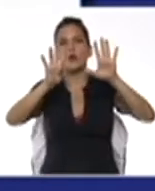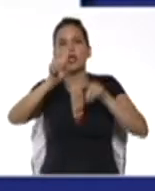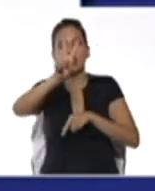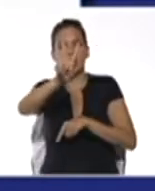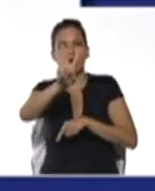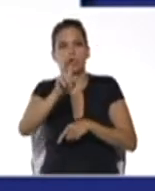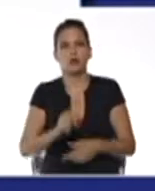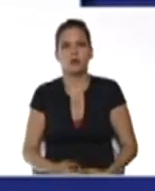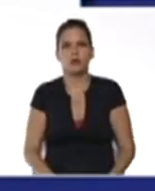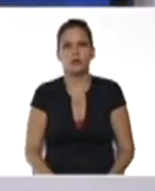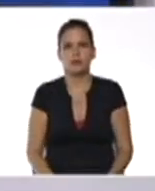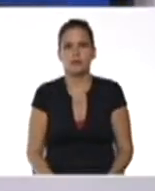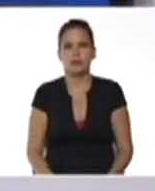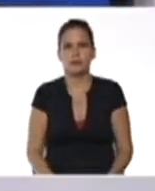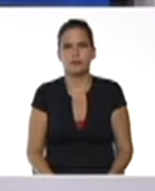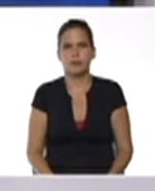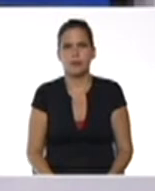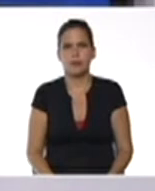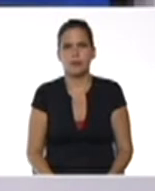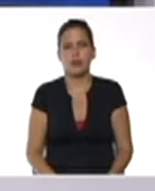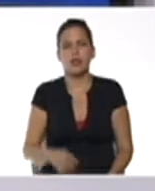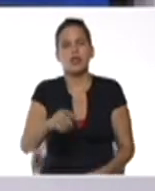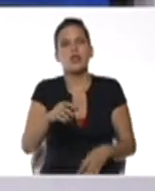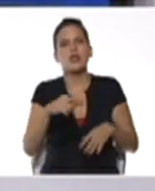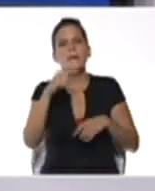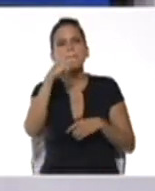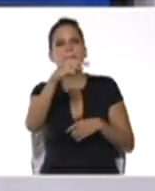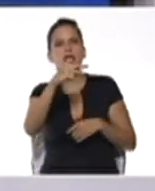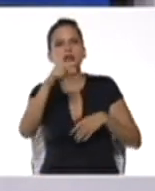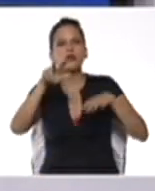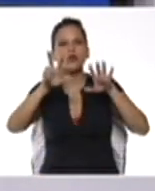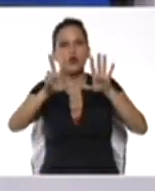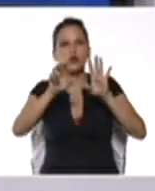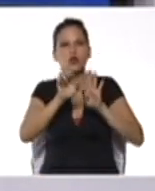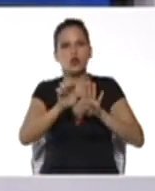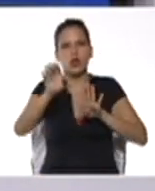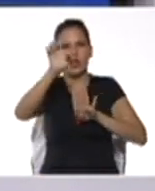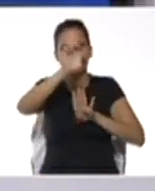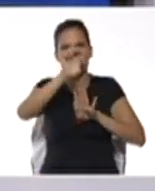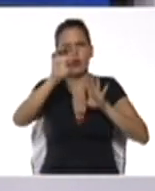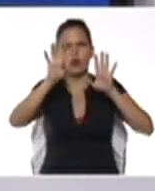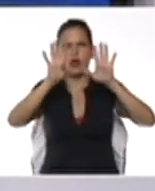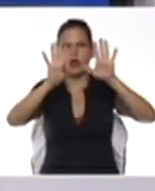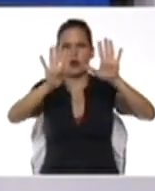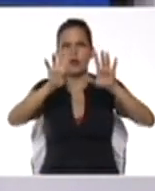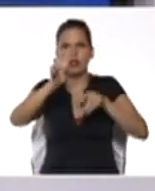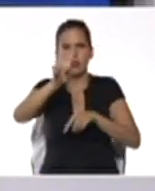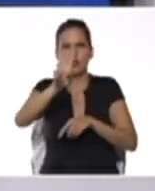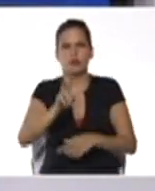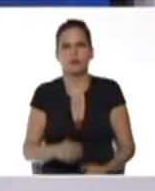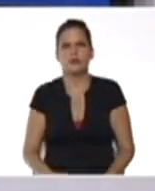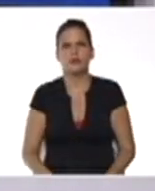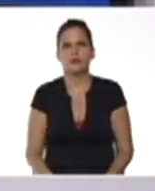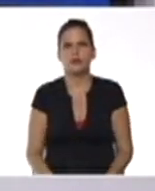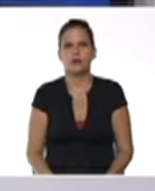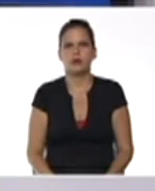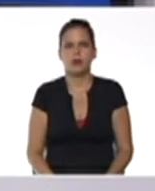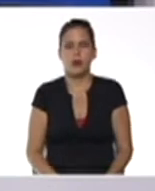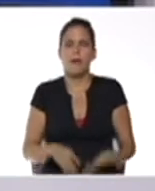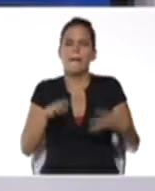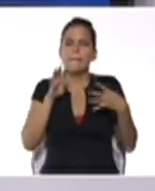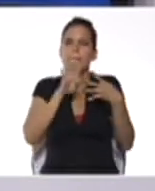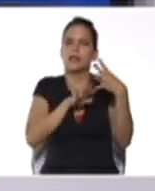y menos 8 elevado a la 92. Sigamos con la matemática para